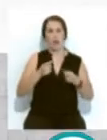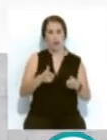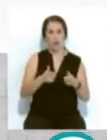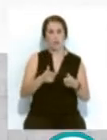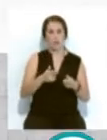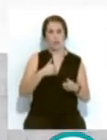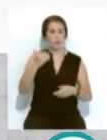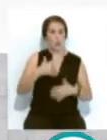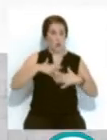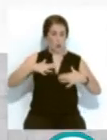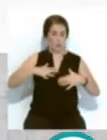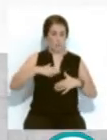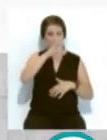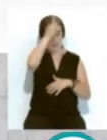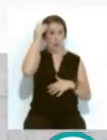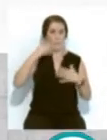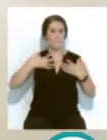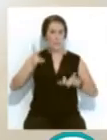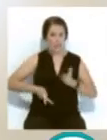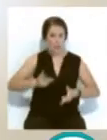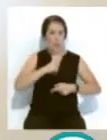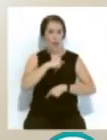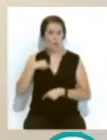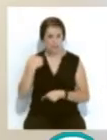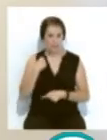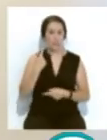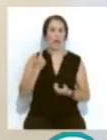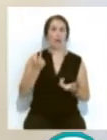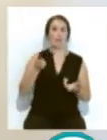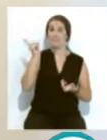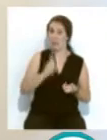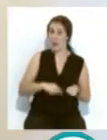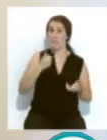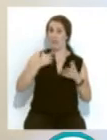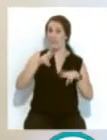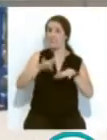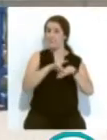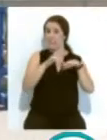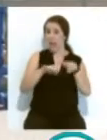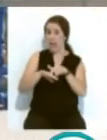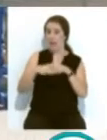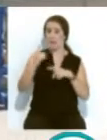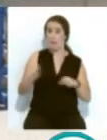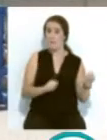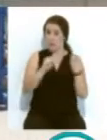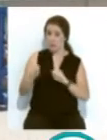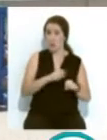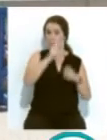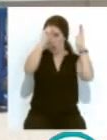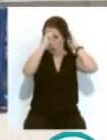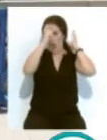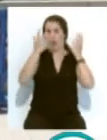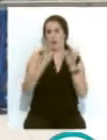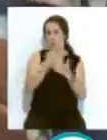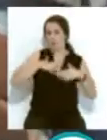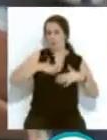Sobre todo es ropa de verano para entendernos, pantalones y camisetas, son también chanclas, son también protectores, gorras... ...bueno,